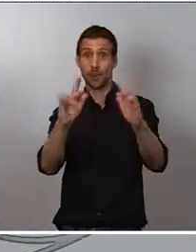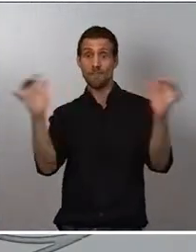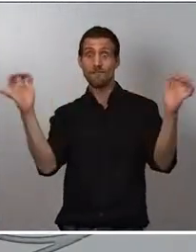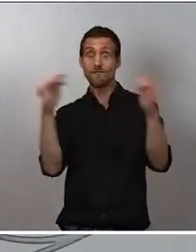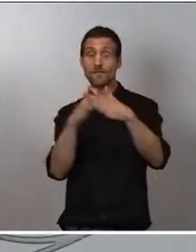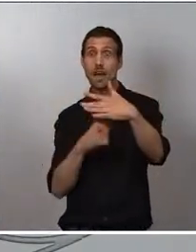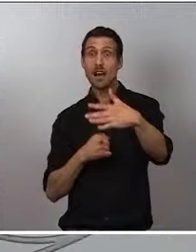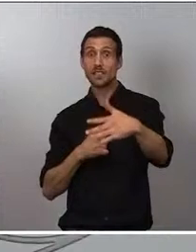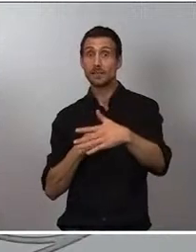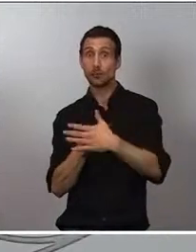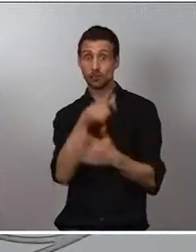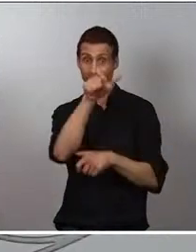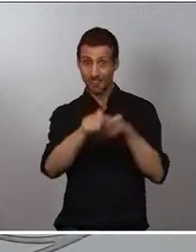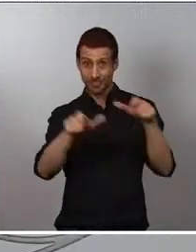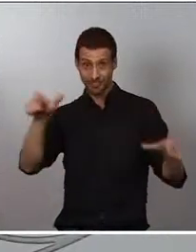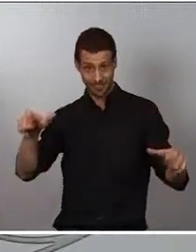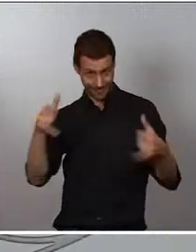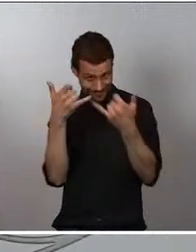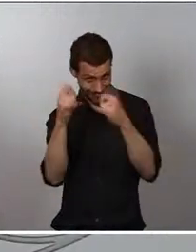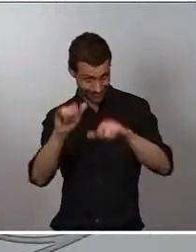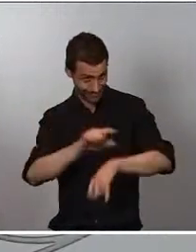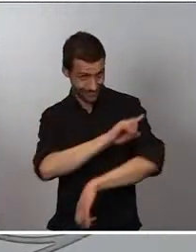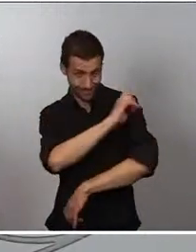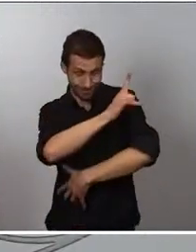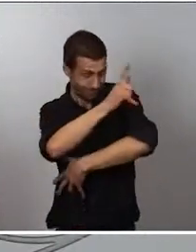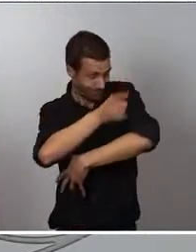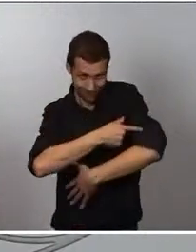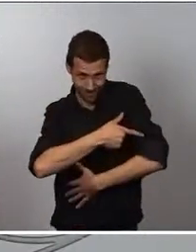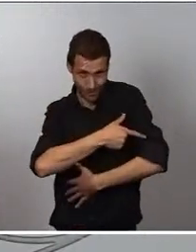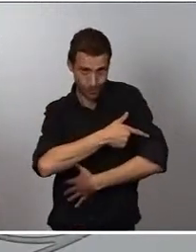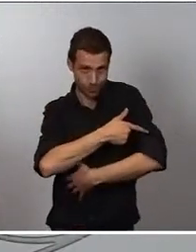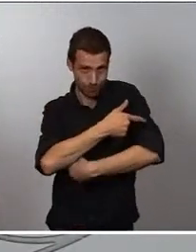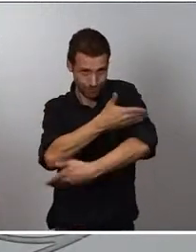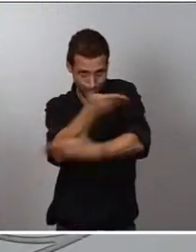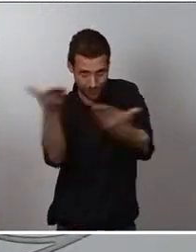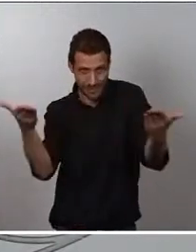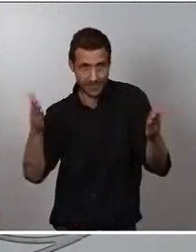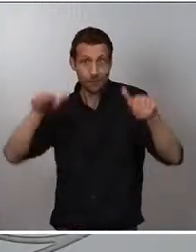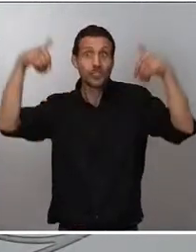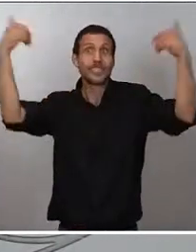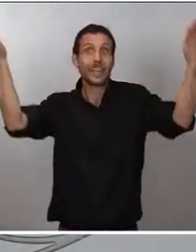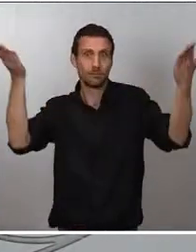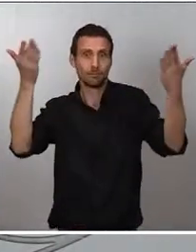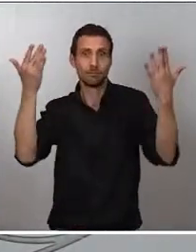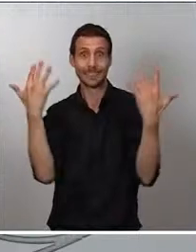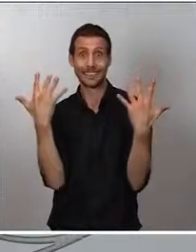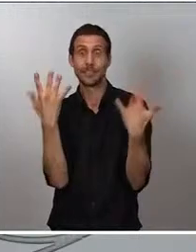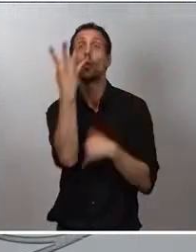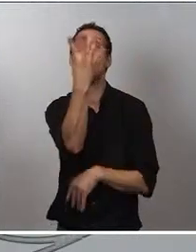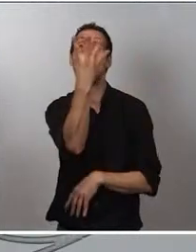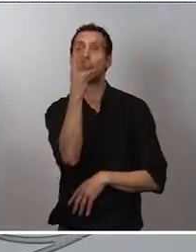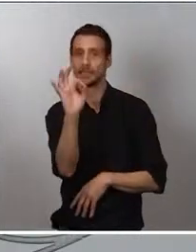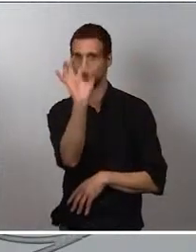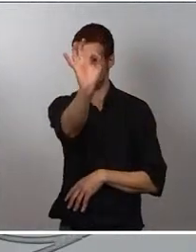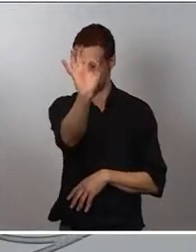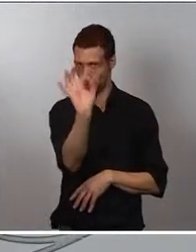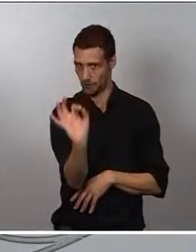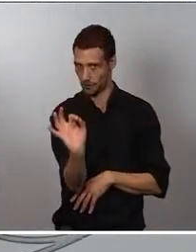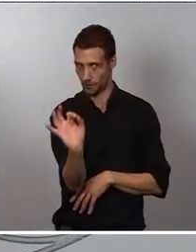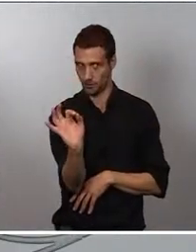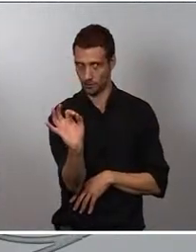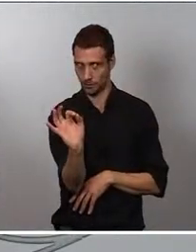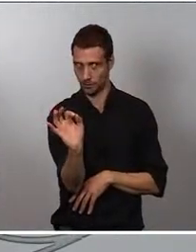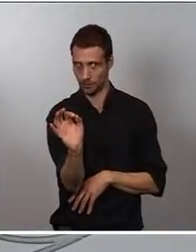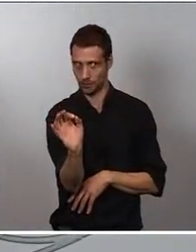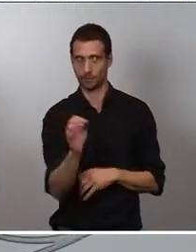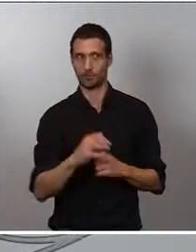eventos deportivos abiertos, multitudinarios abiertos en exterior, de un 40% del aforo del estadio en